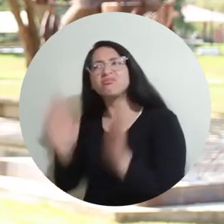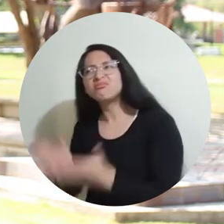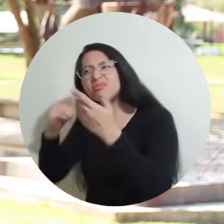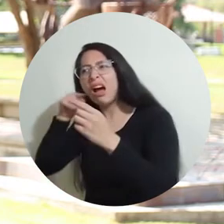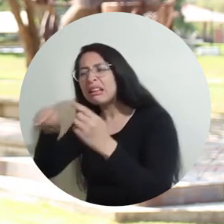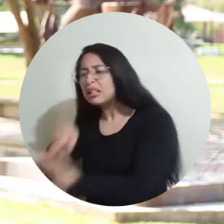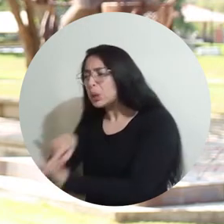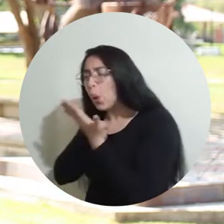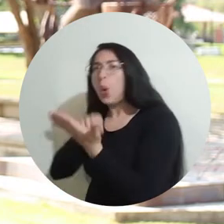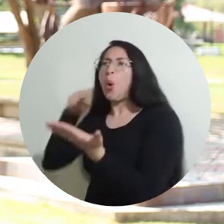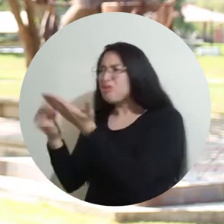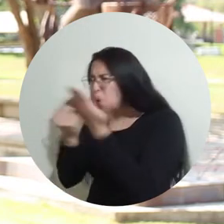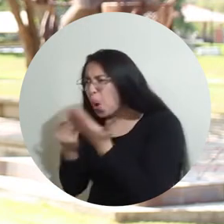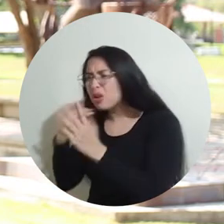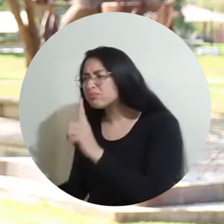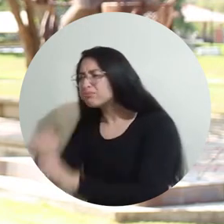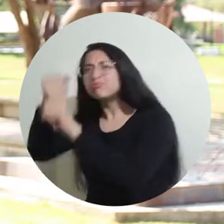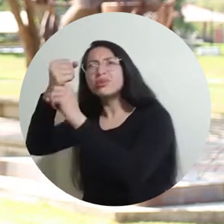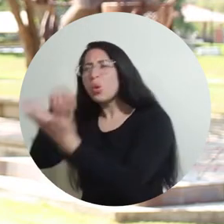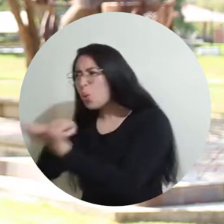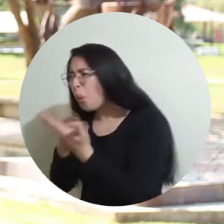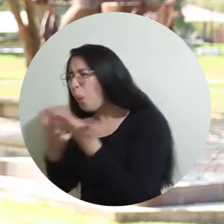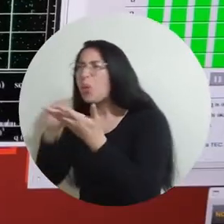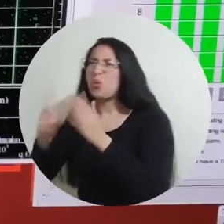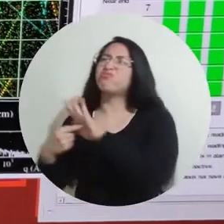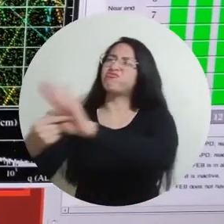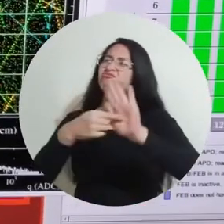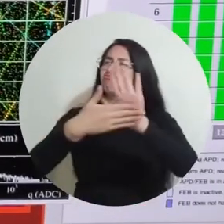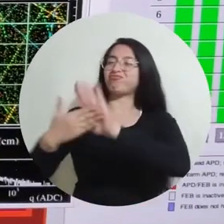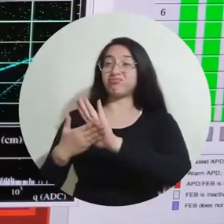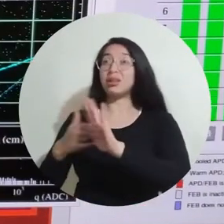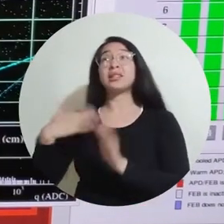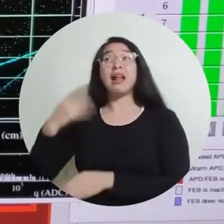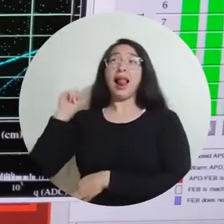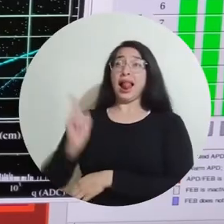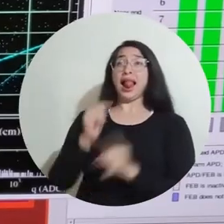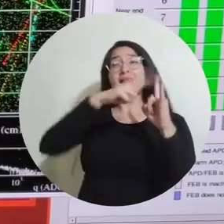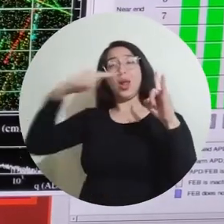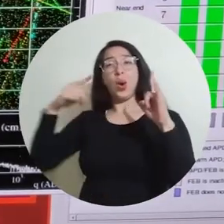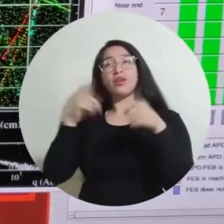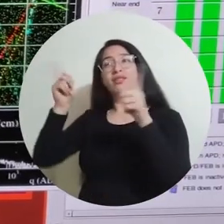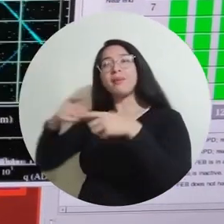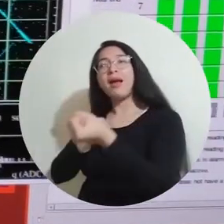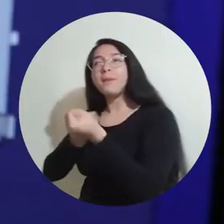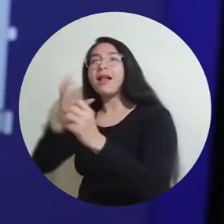en la parte científica es muy importante, descubrimientos en el campo de neutrinos. Desde hace tres años, Unimagdalena ha colaborado con el experimento NOVA,